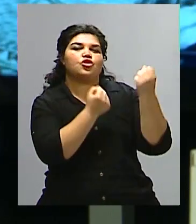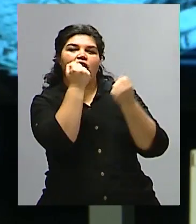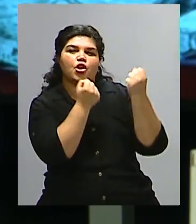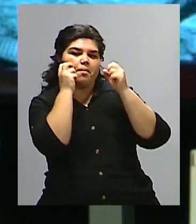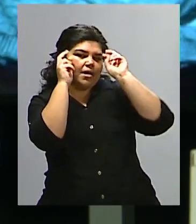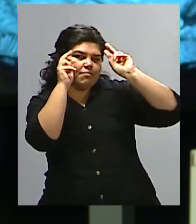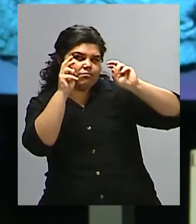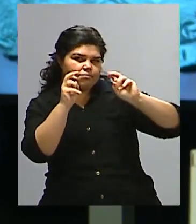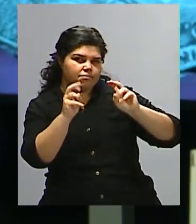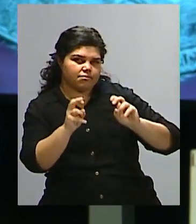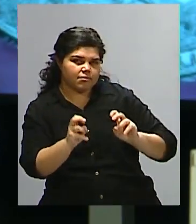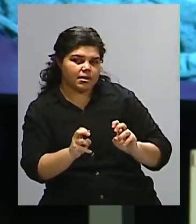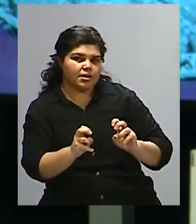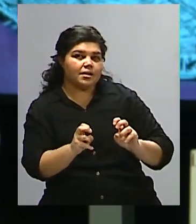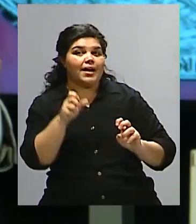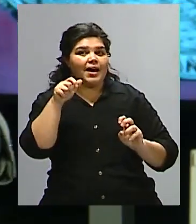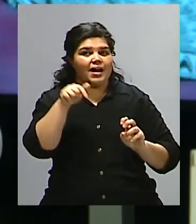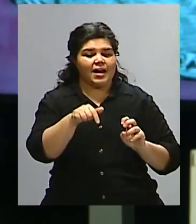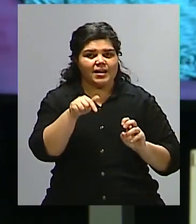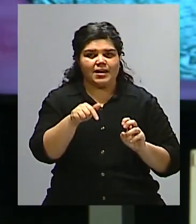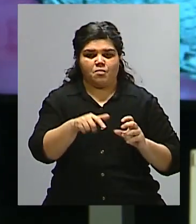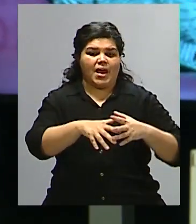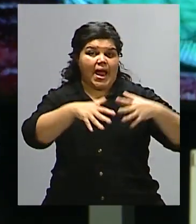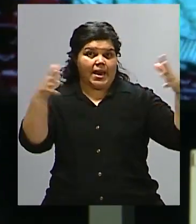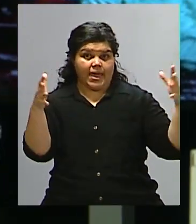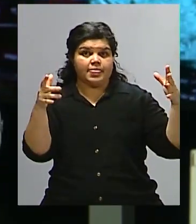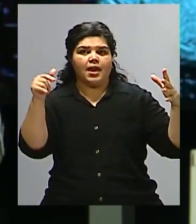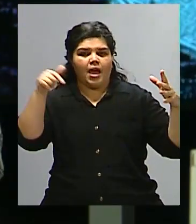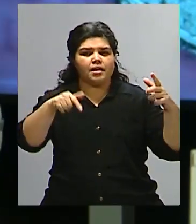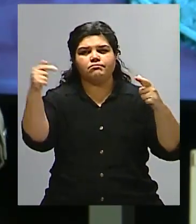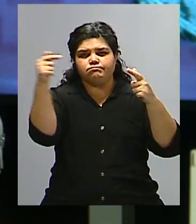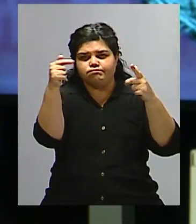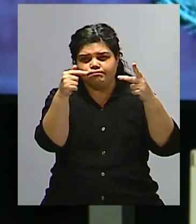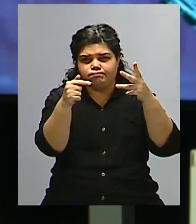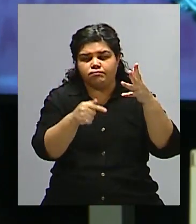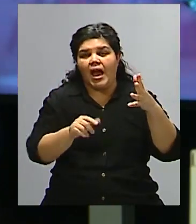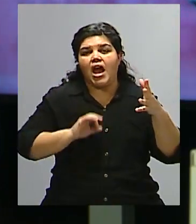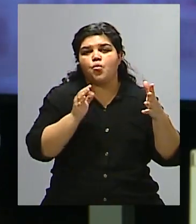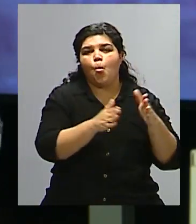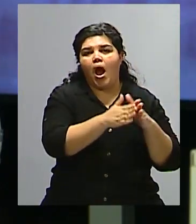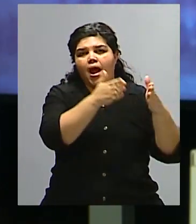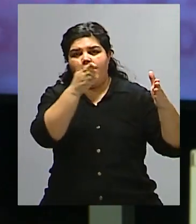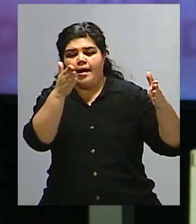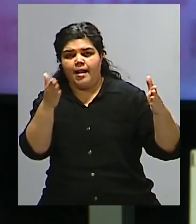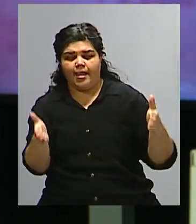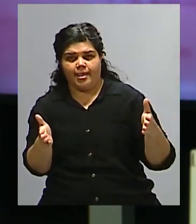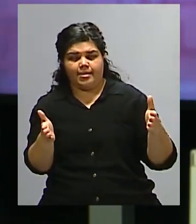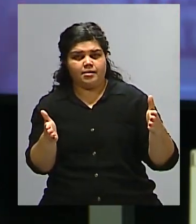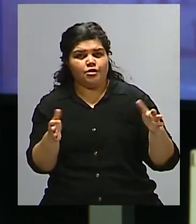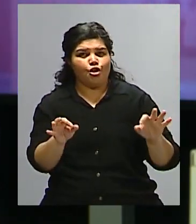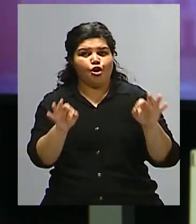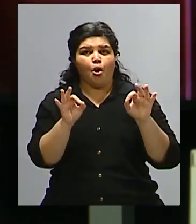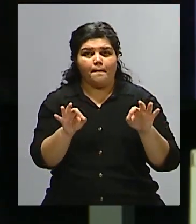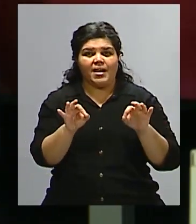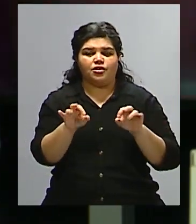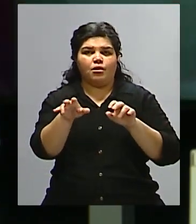en general respecto de una gran medida que tenemos, que es todo lo que se produce en un año, el valor agregado de todo lo que se produce en un año en un país,